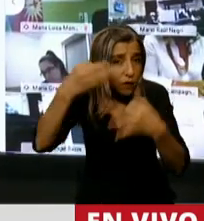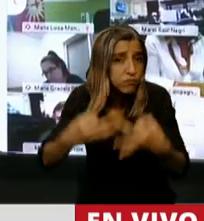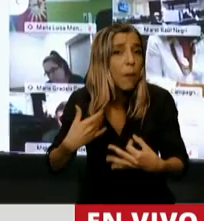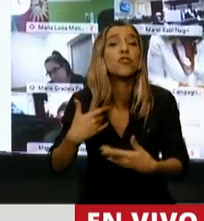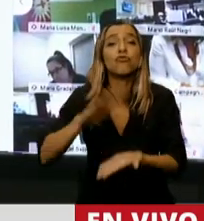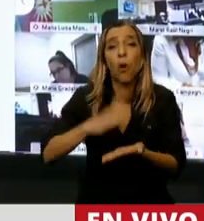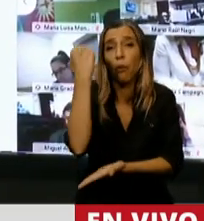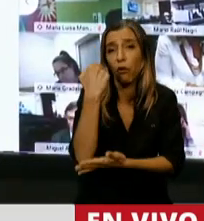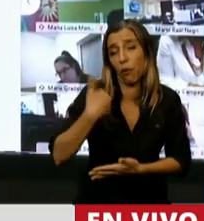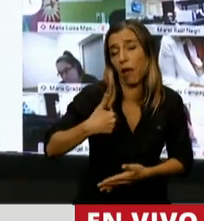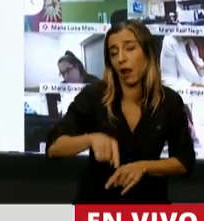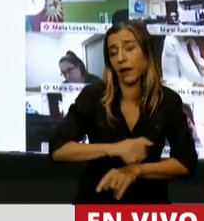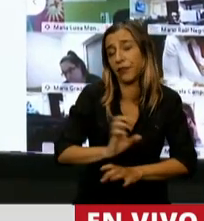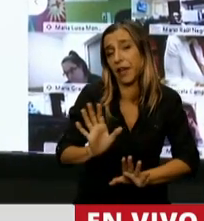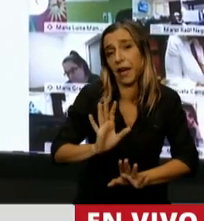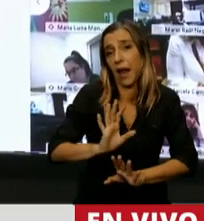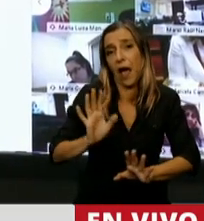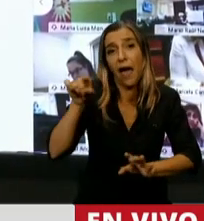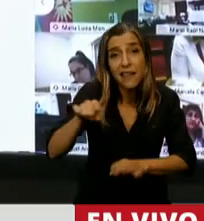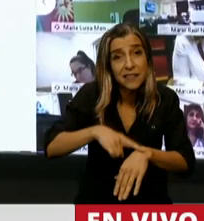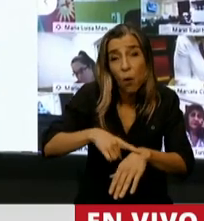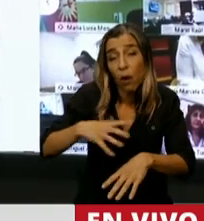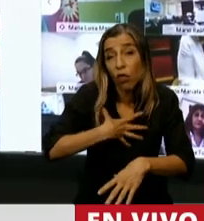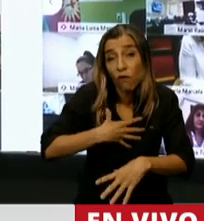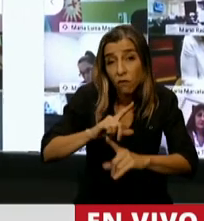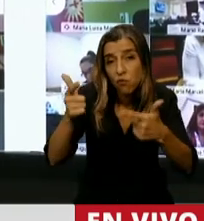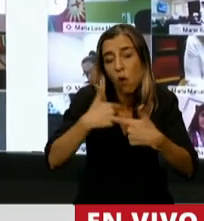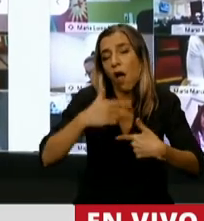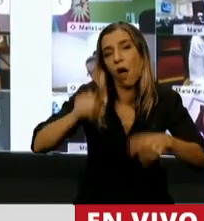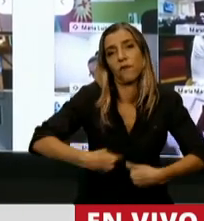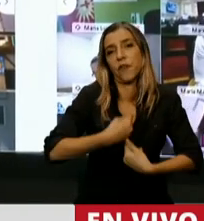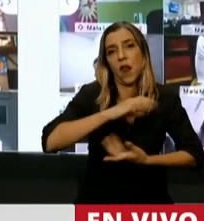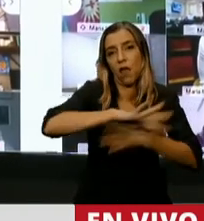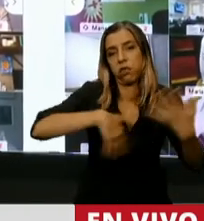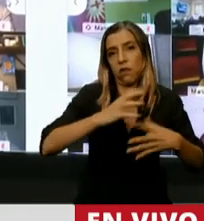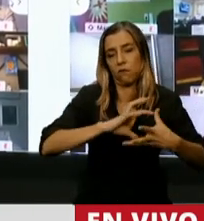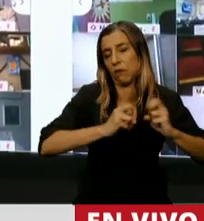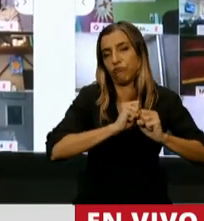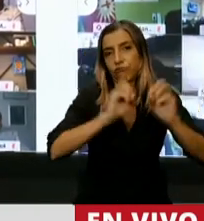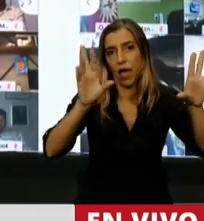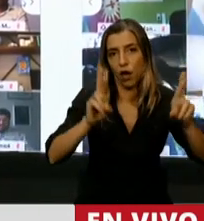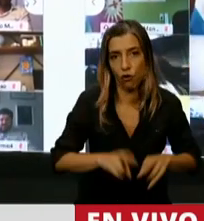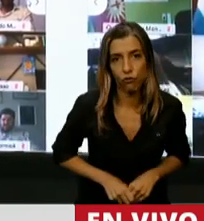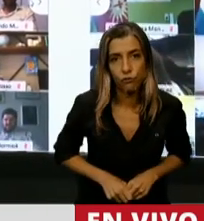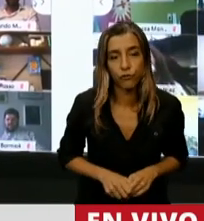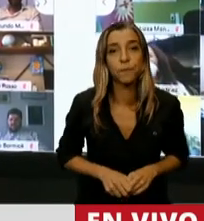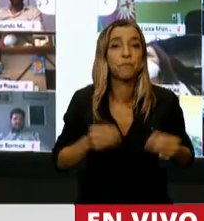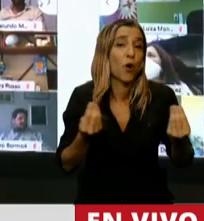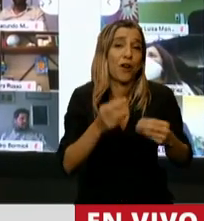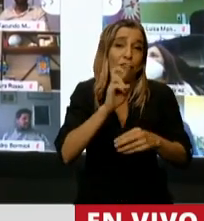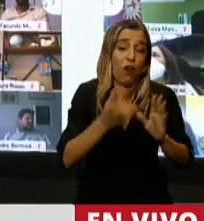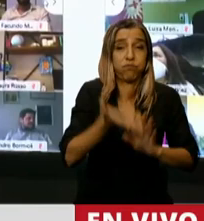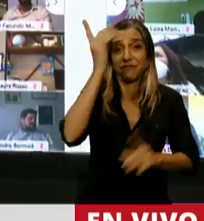estalló la brecha cambiaria y estalló la crisis. También tenemos, no solo en lo macro, tenemos, y ya tengo que terminar,